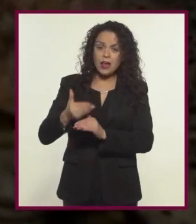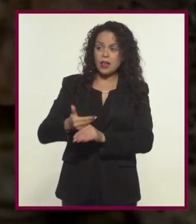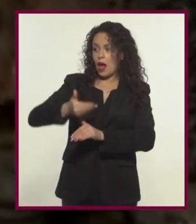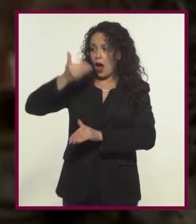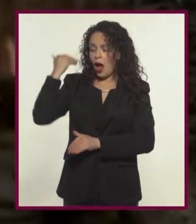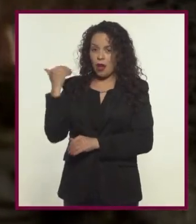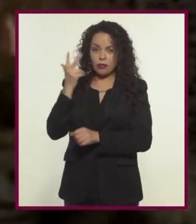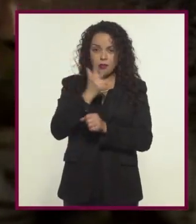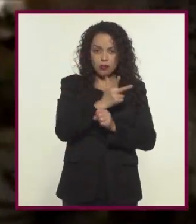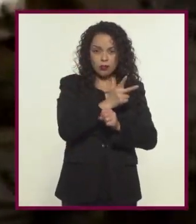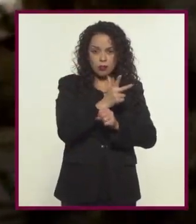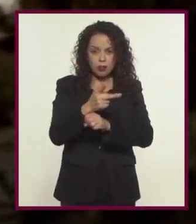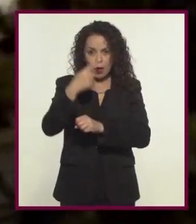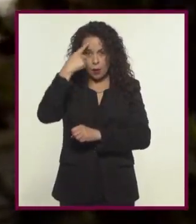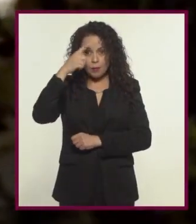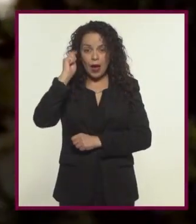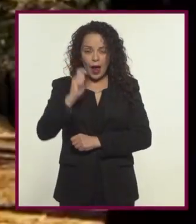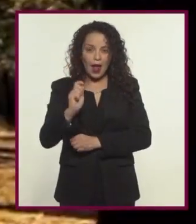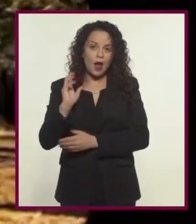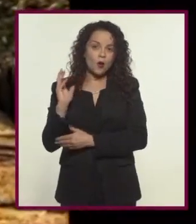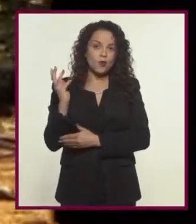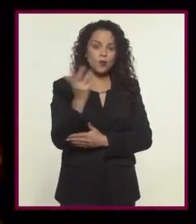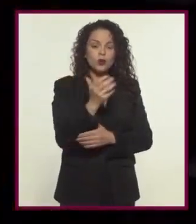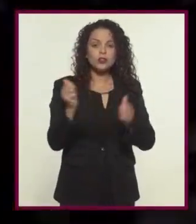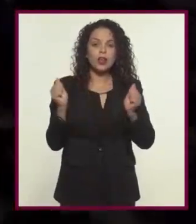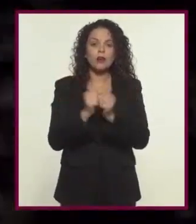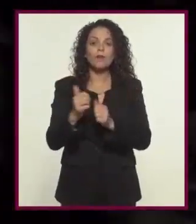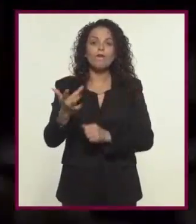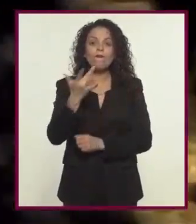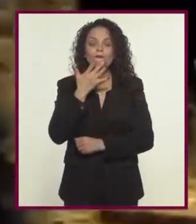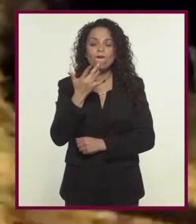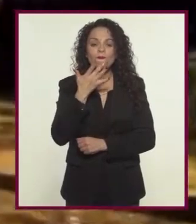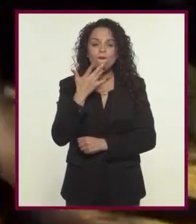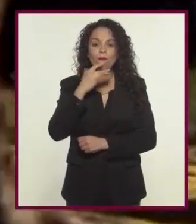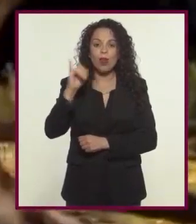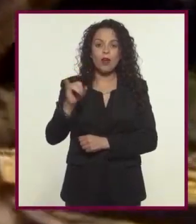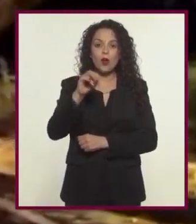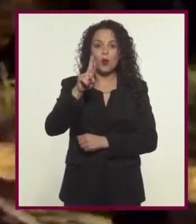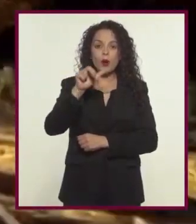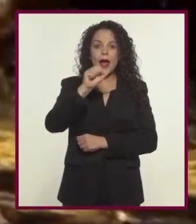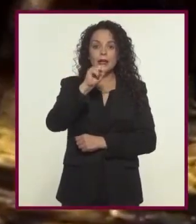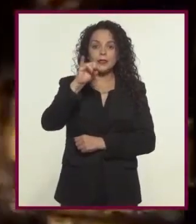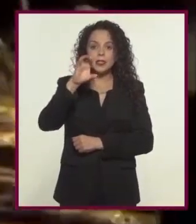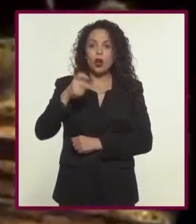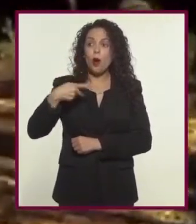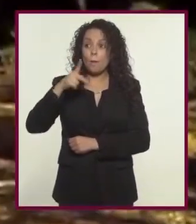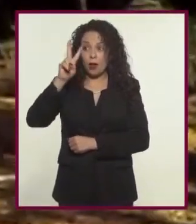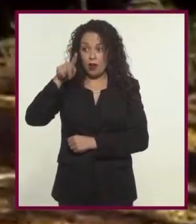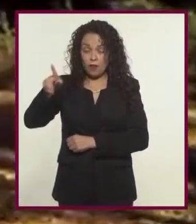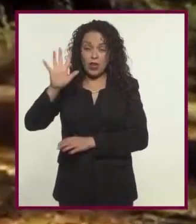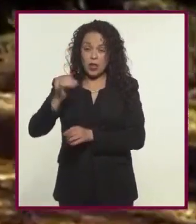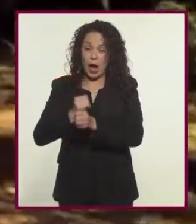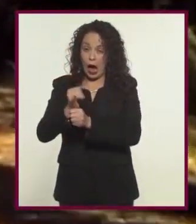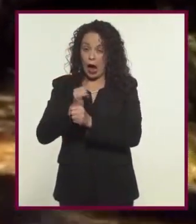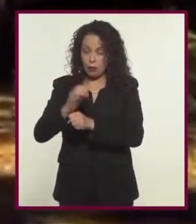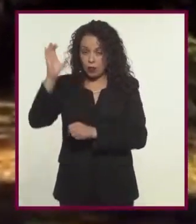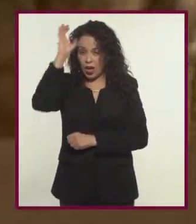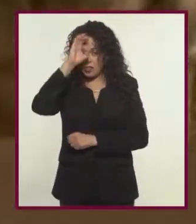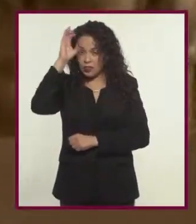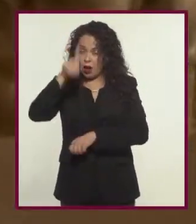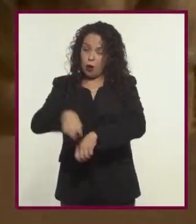y que han sido grabados previamente para recrear un bosque jurásico que a su vez es resultado de una larga investigación